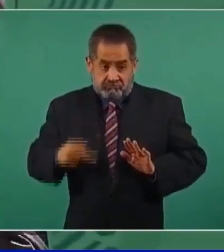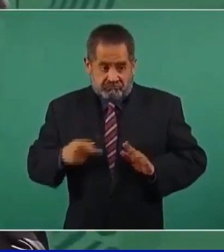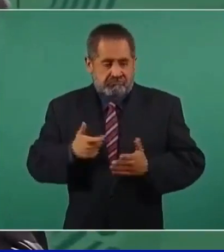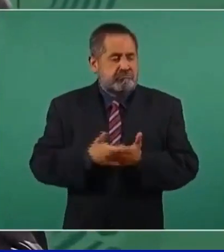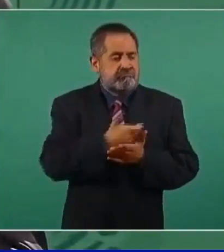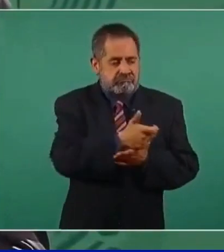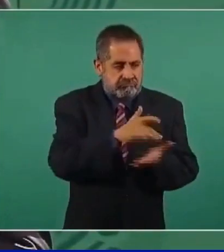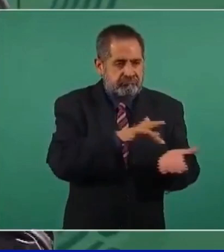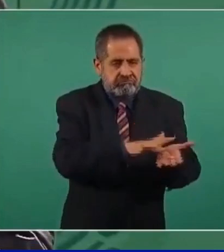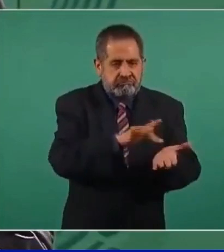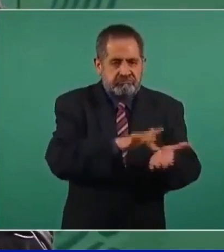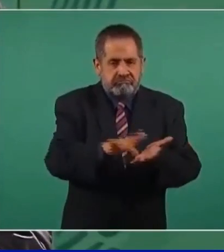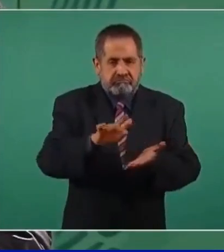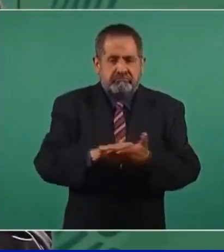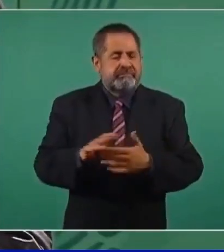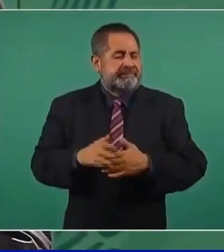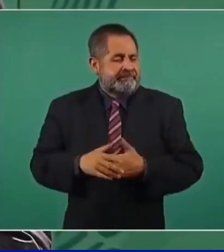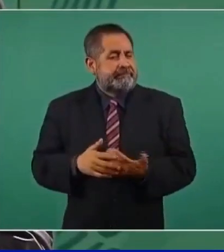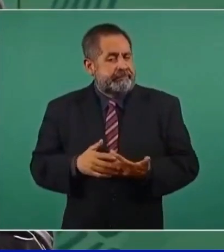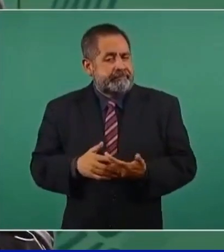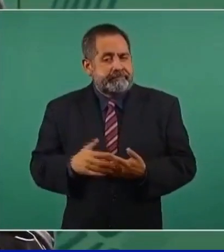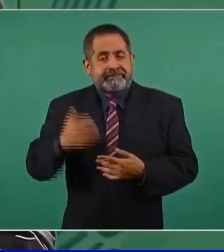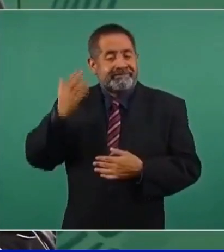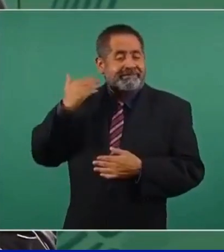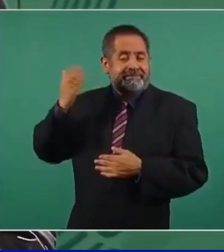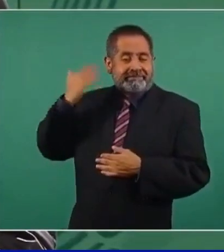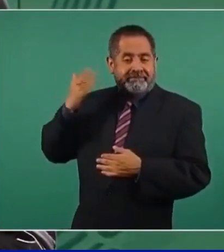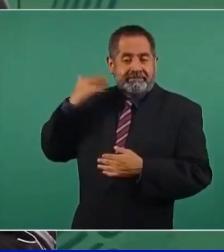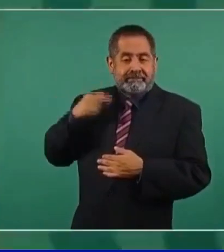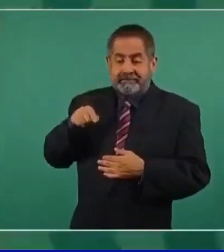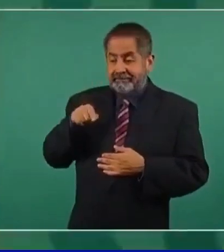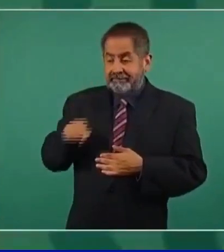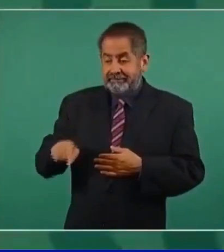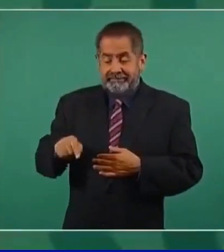porque la banca de desarrollo estaba como tomada